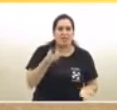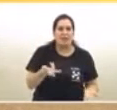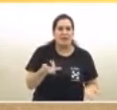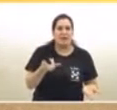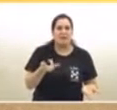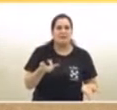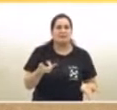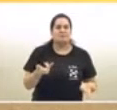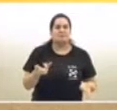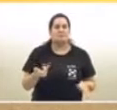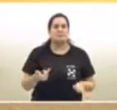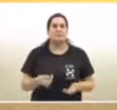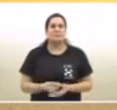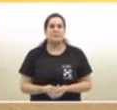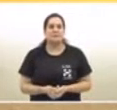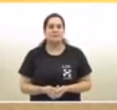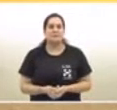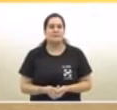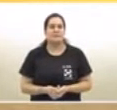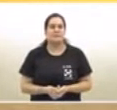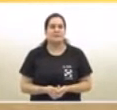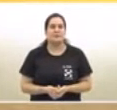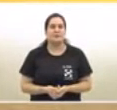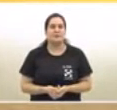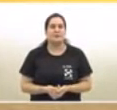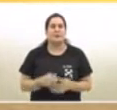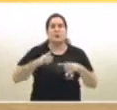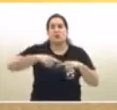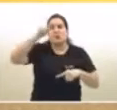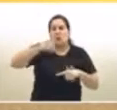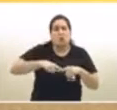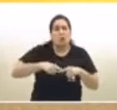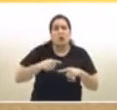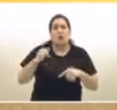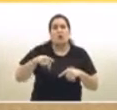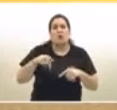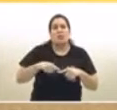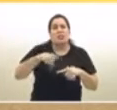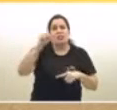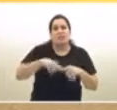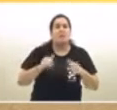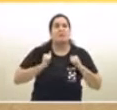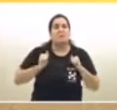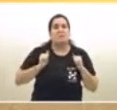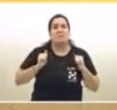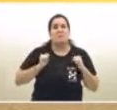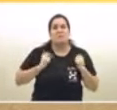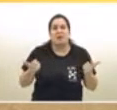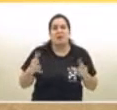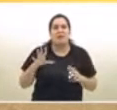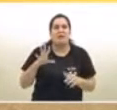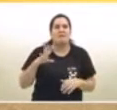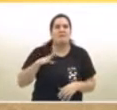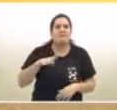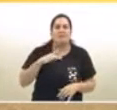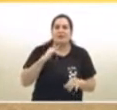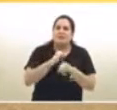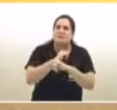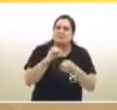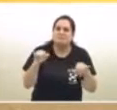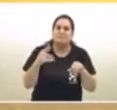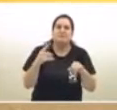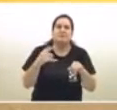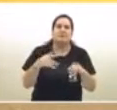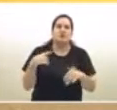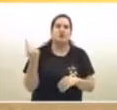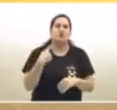dilatado por lo menos durante todo el día de hoy y hay una cierta incertidumbre y expectativa de parte de